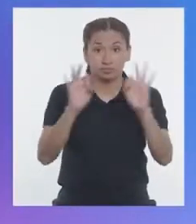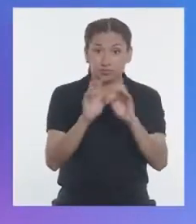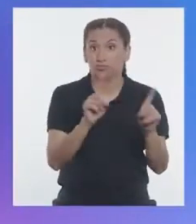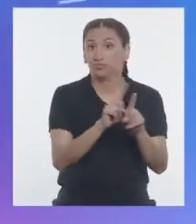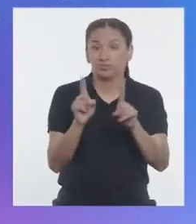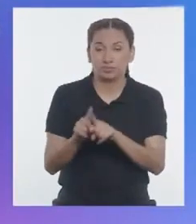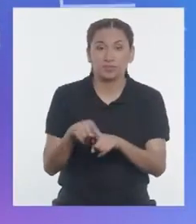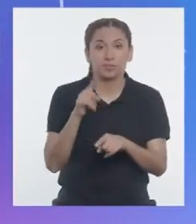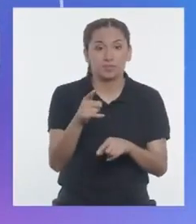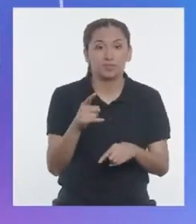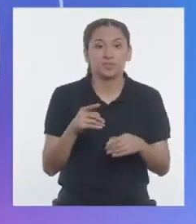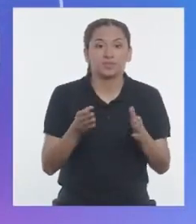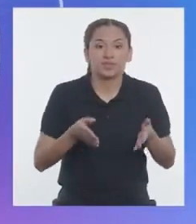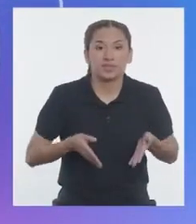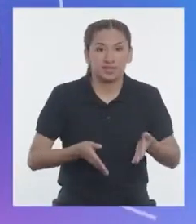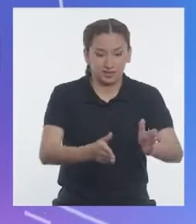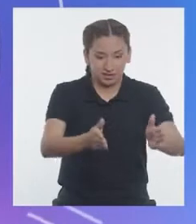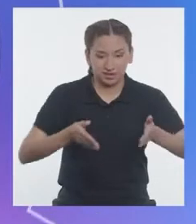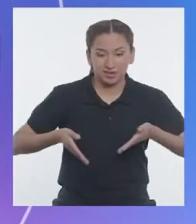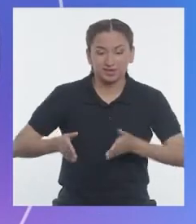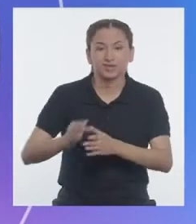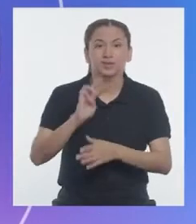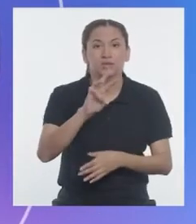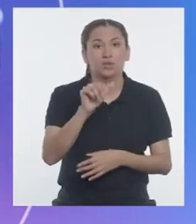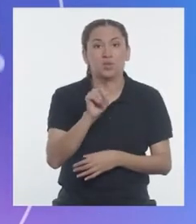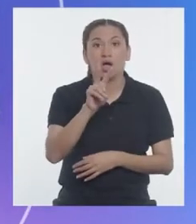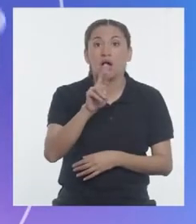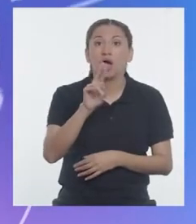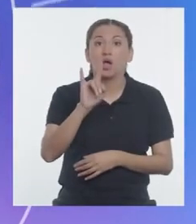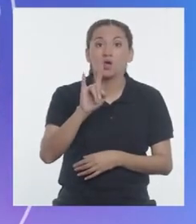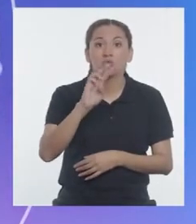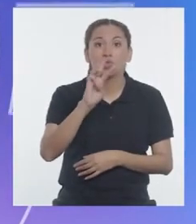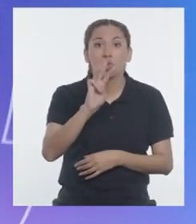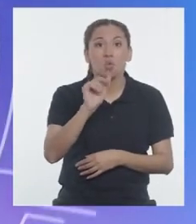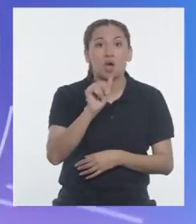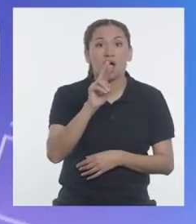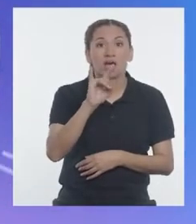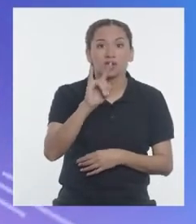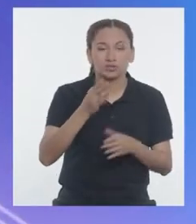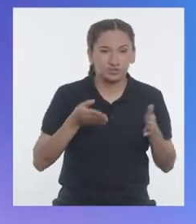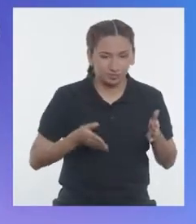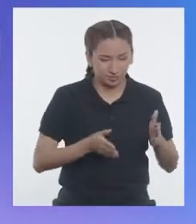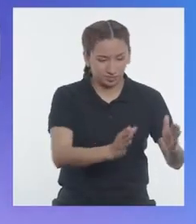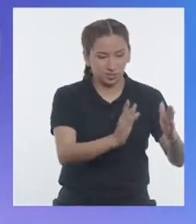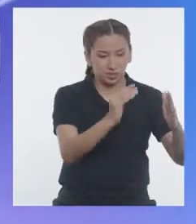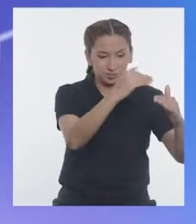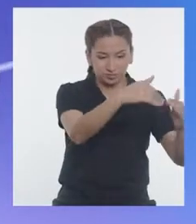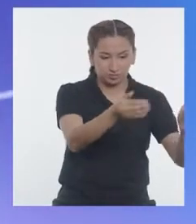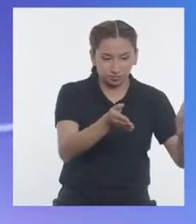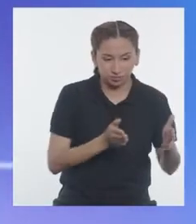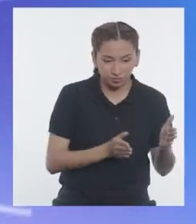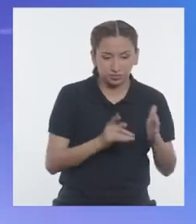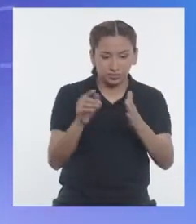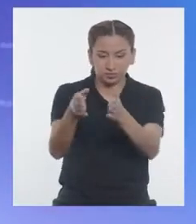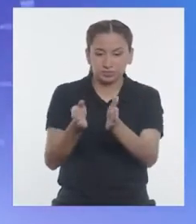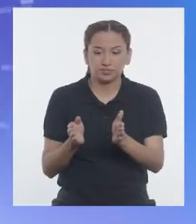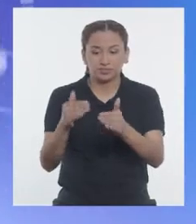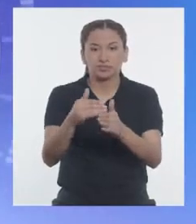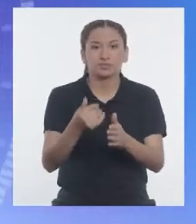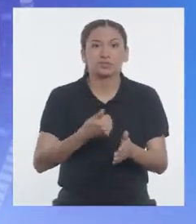también. Los camellones o guaru-guaru, que son plataformas de tierra donde se cultiva